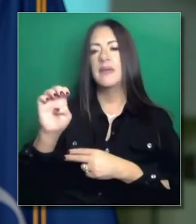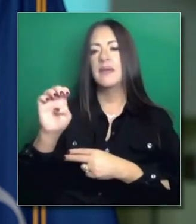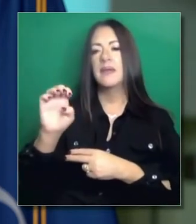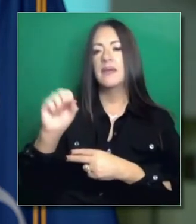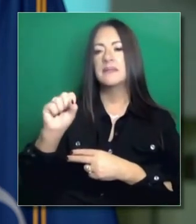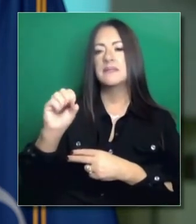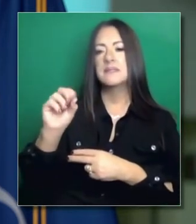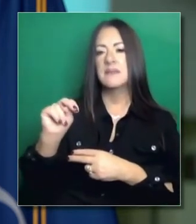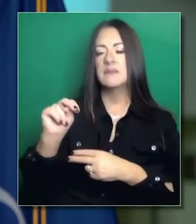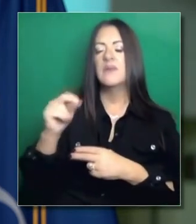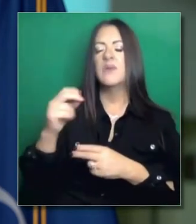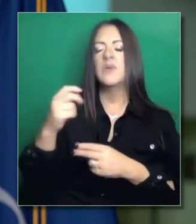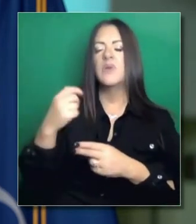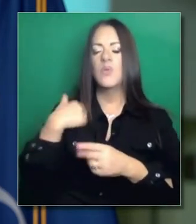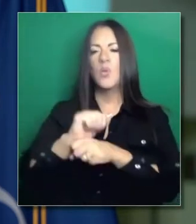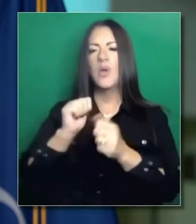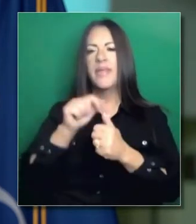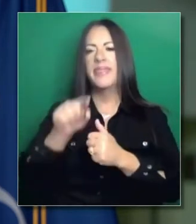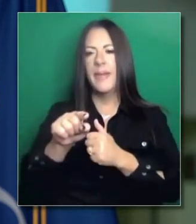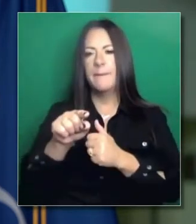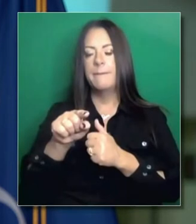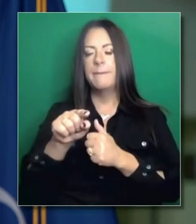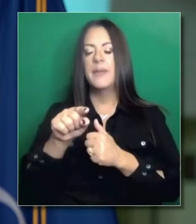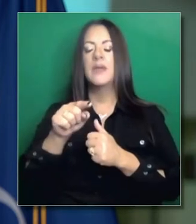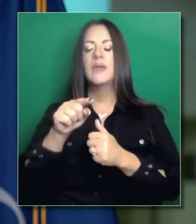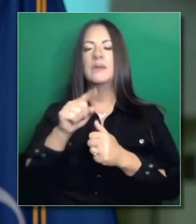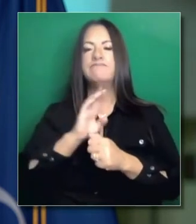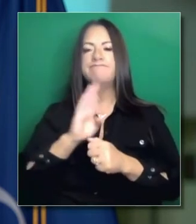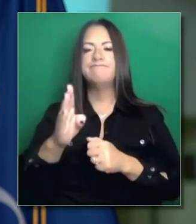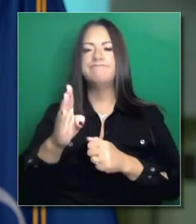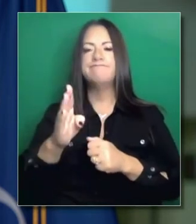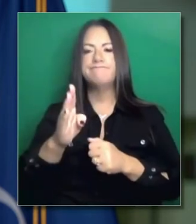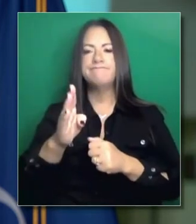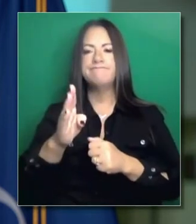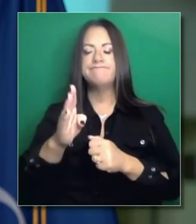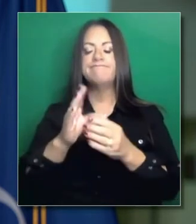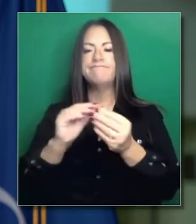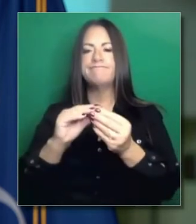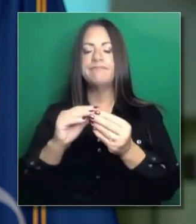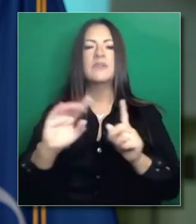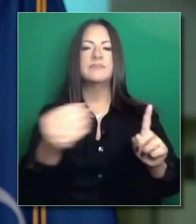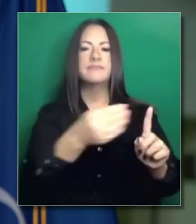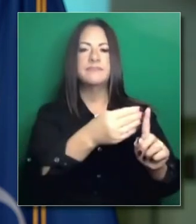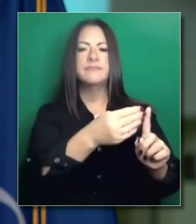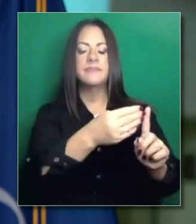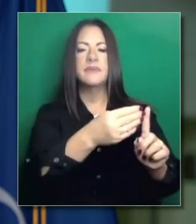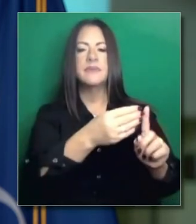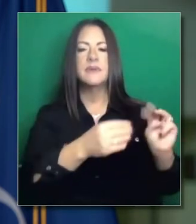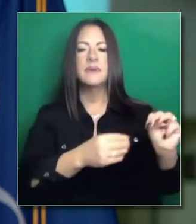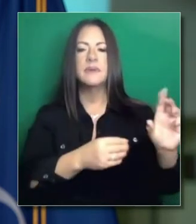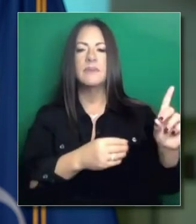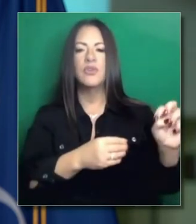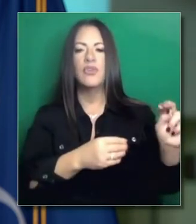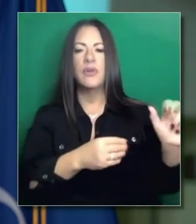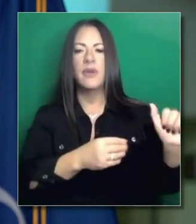capacidad en el país. Pero esto ha sido un reto. Obtener respuestas en